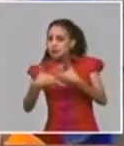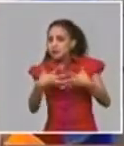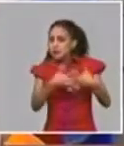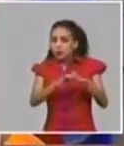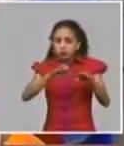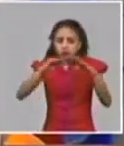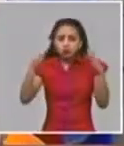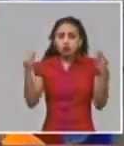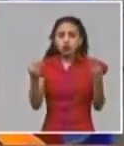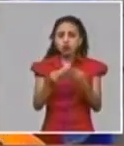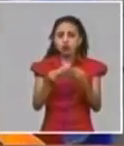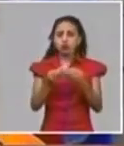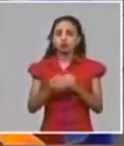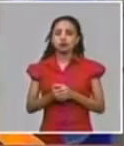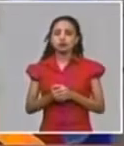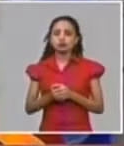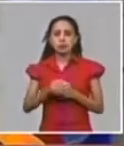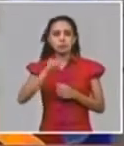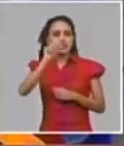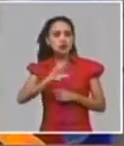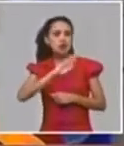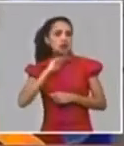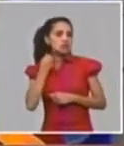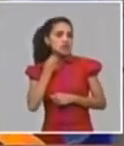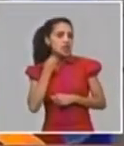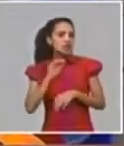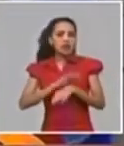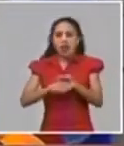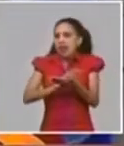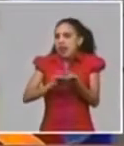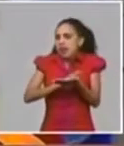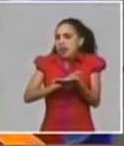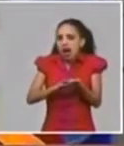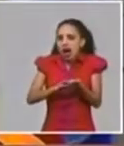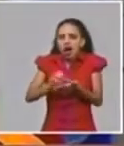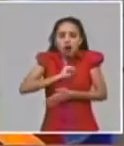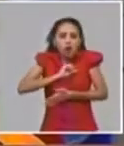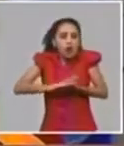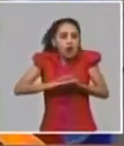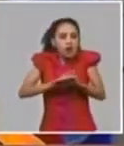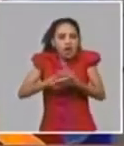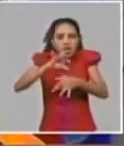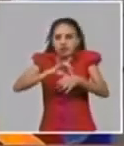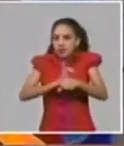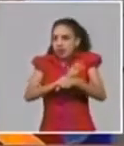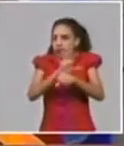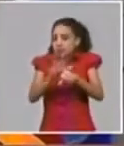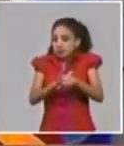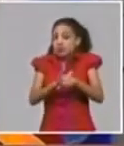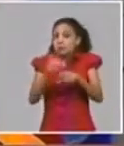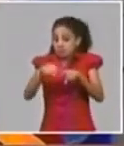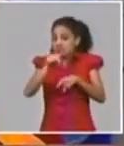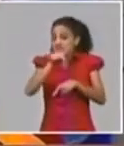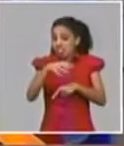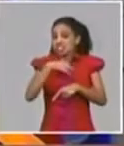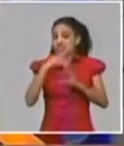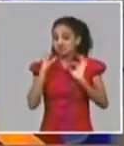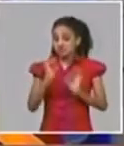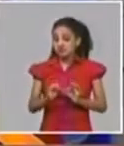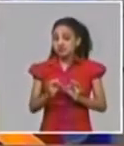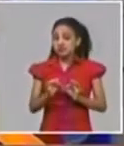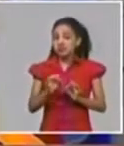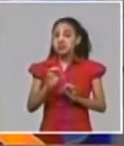han resultado sintomáticos 884 casi el 50% y se parece mucho a las cifras